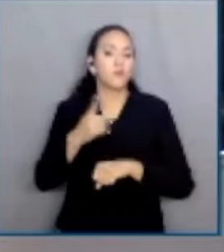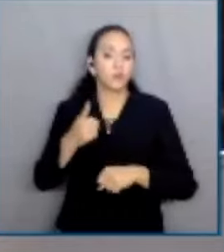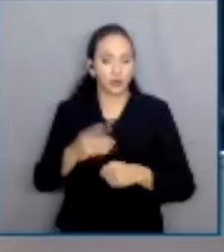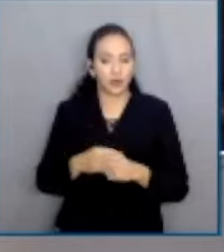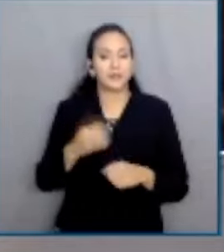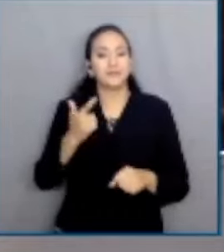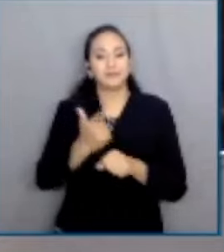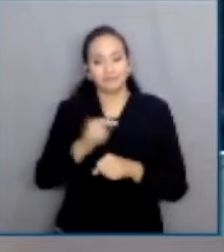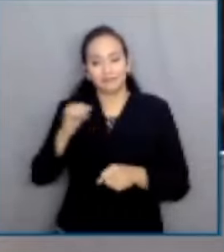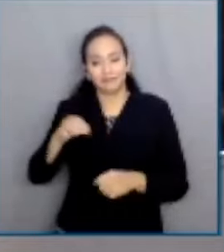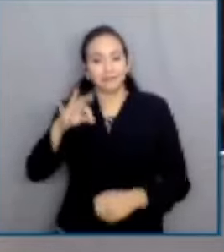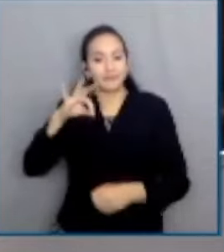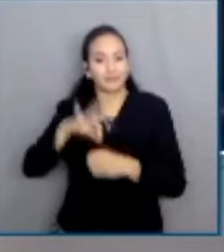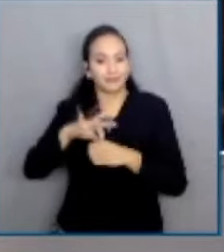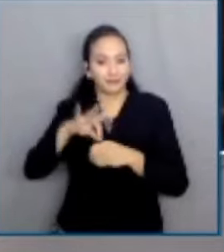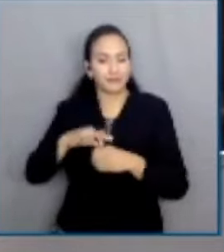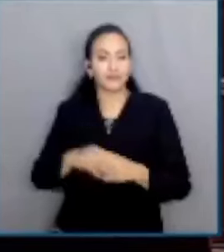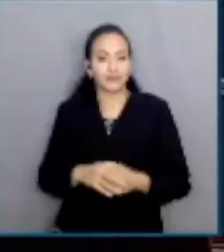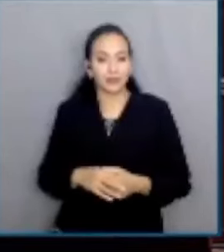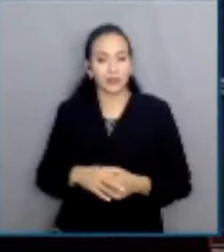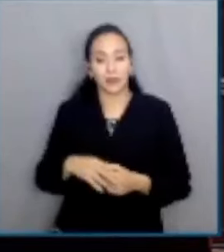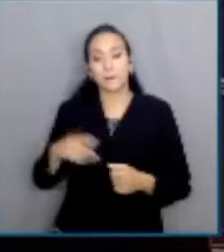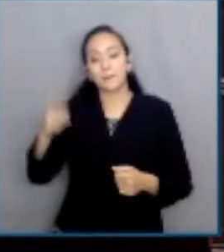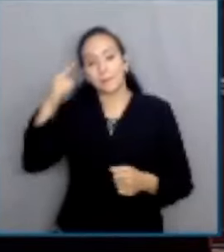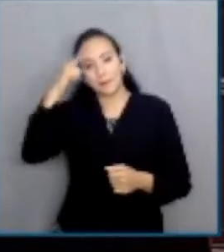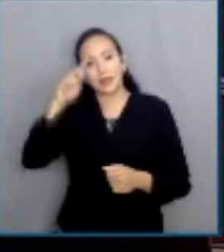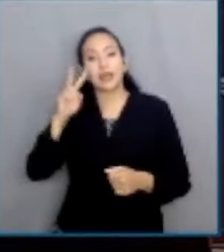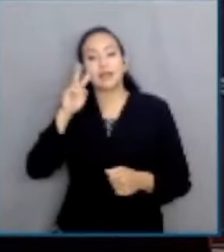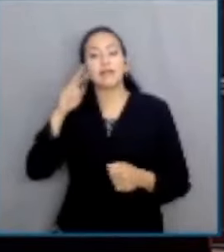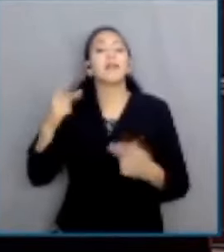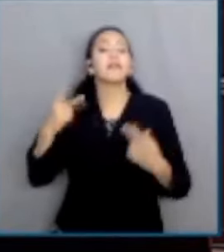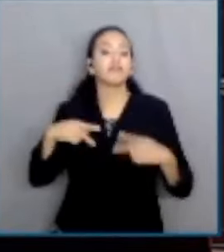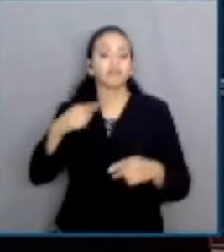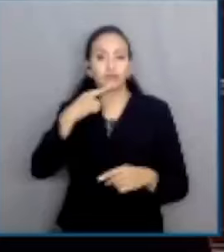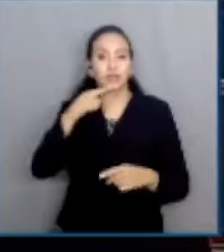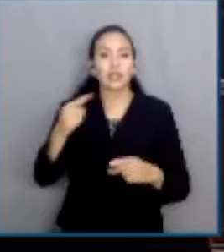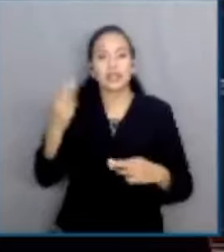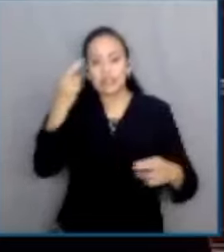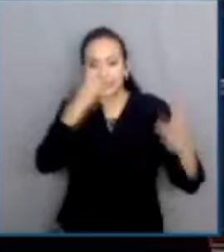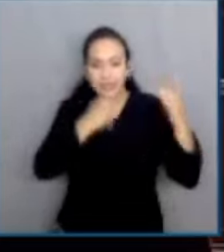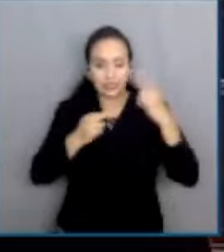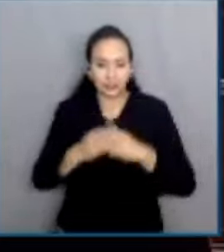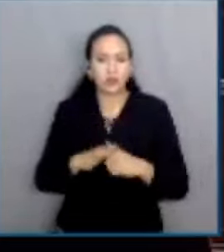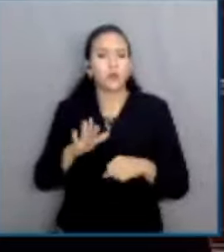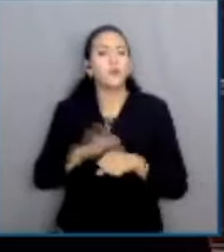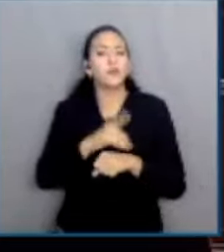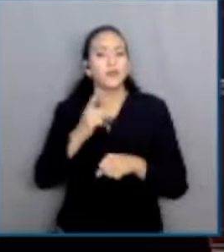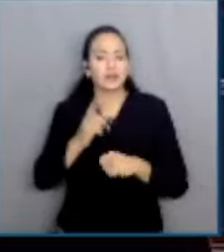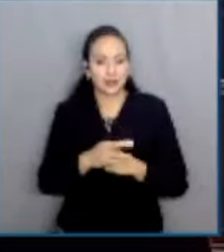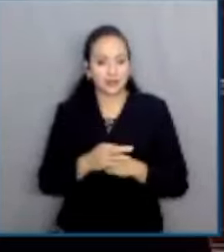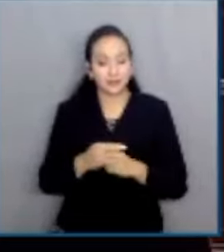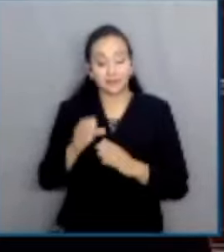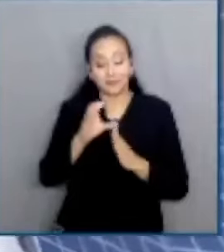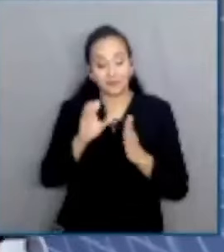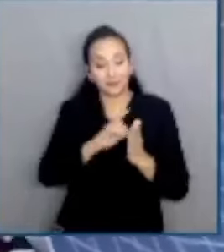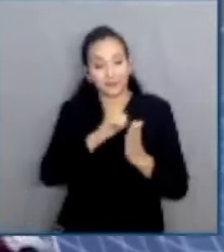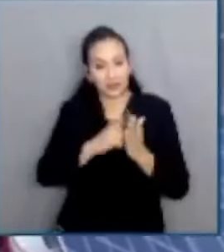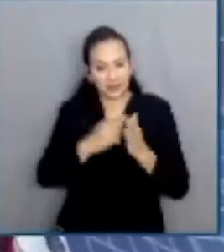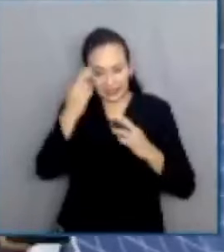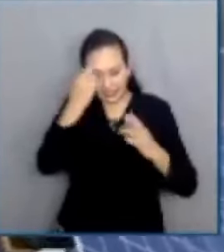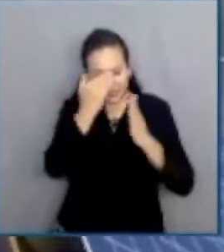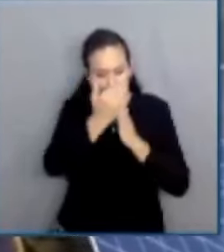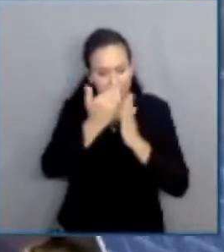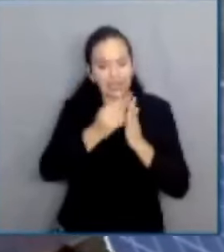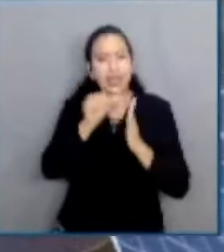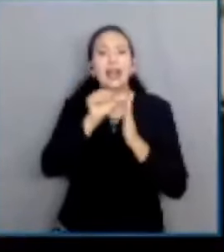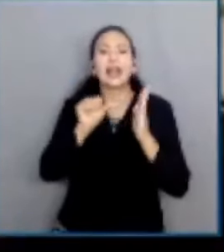en lo particular, del decreto impugnado. Al resolver una acción de inconstitucionalidad, el Pleno declaró válido el artículo de esta ley